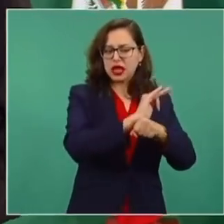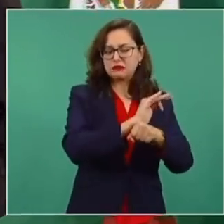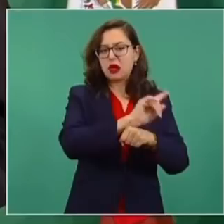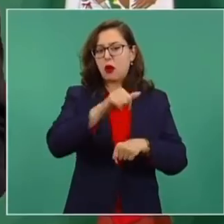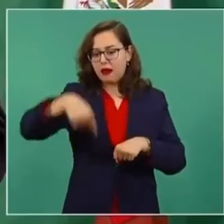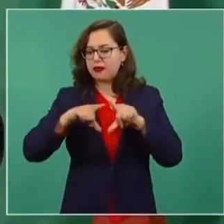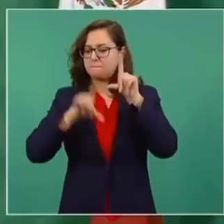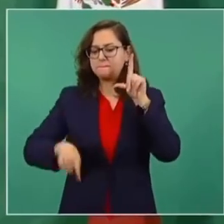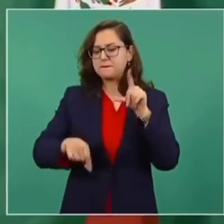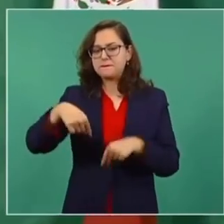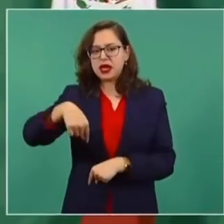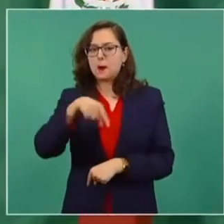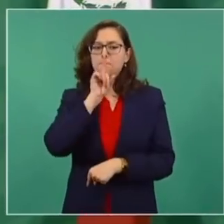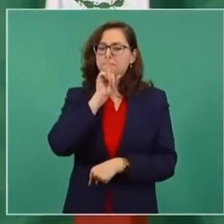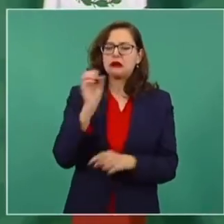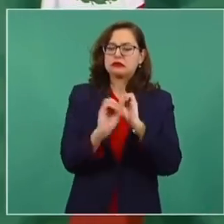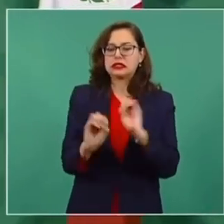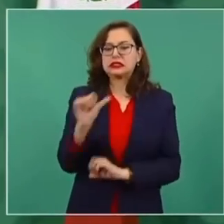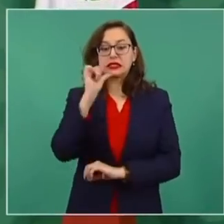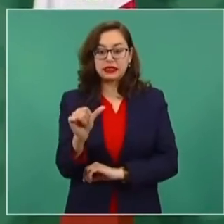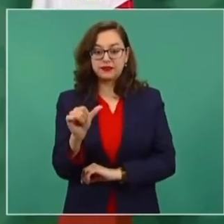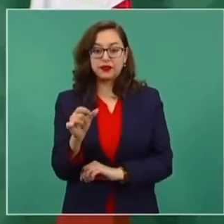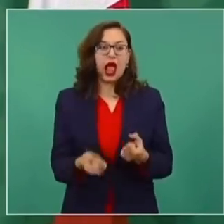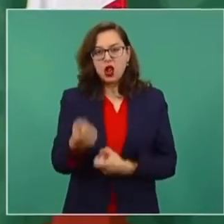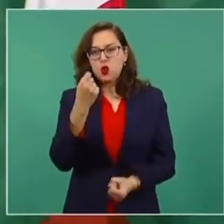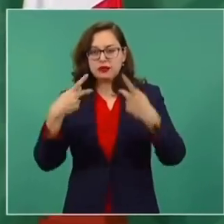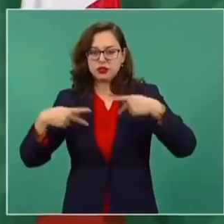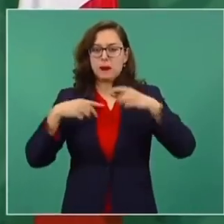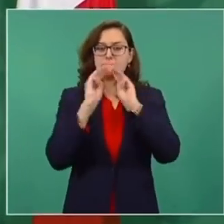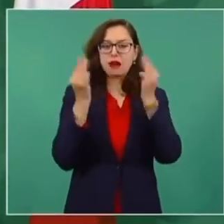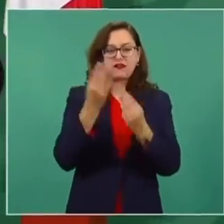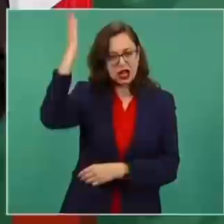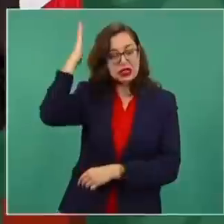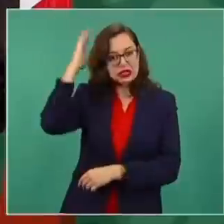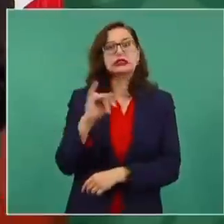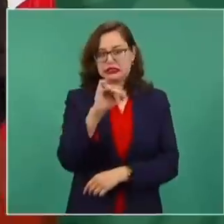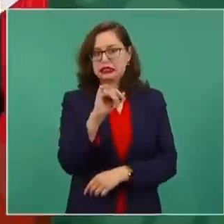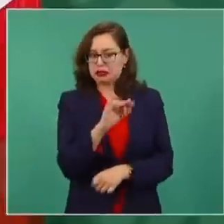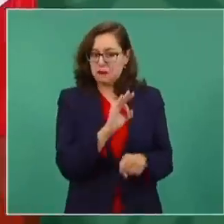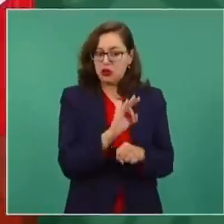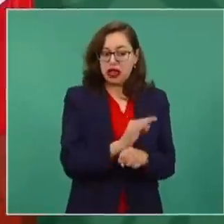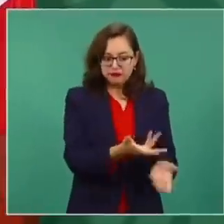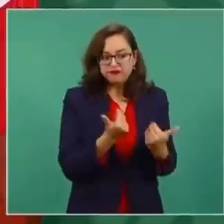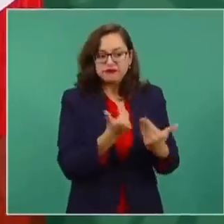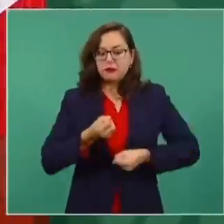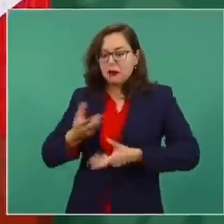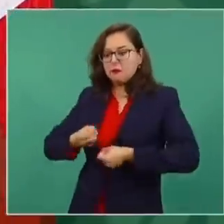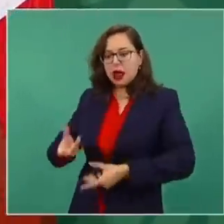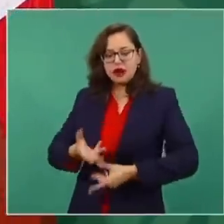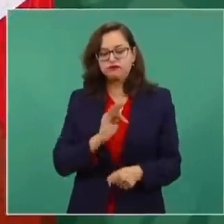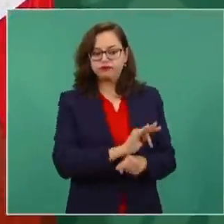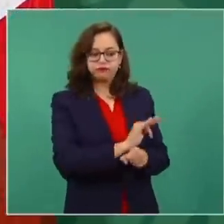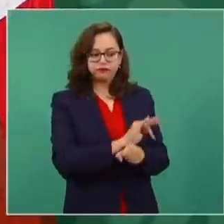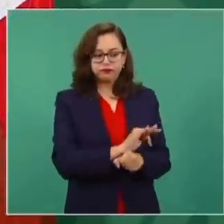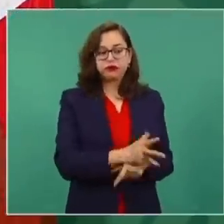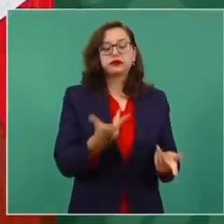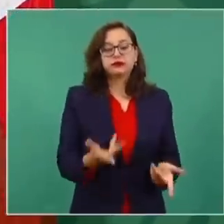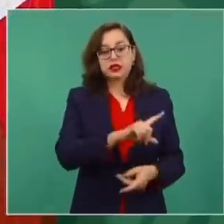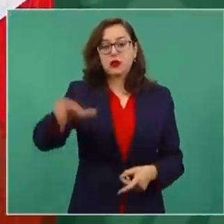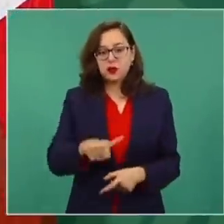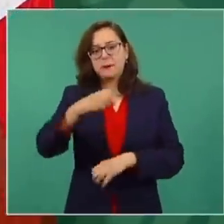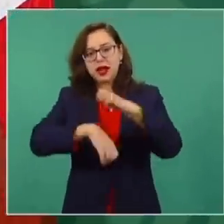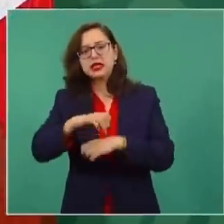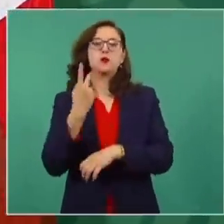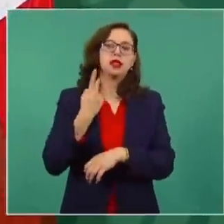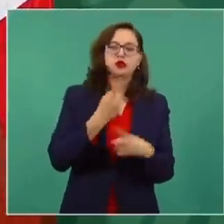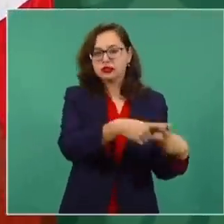aplicar para delincuentes de cuello blanco, que consiste en que haya testigos protegidos, les llaman en